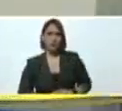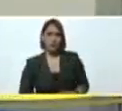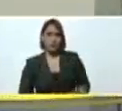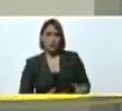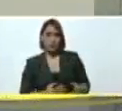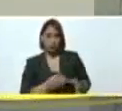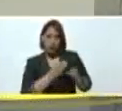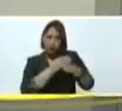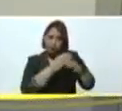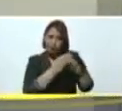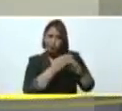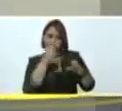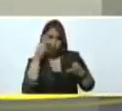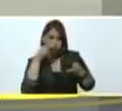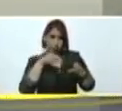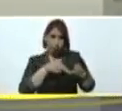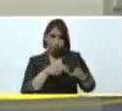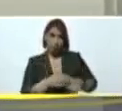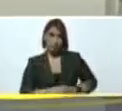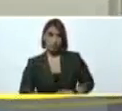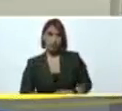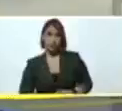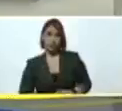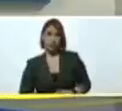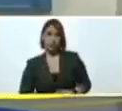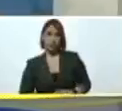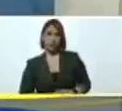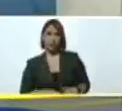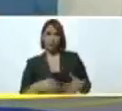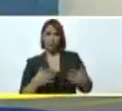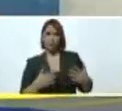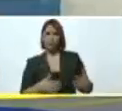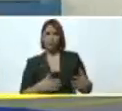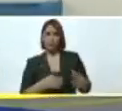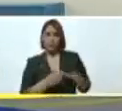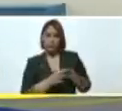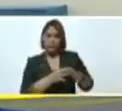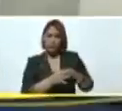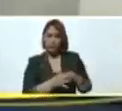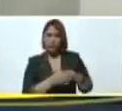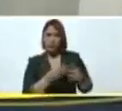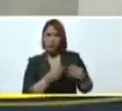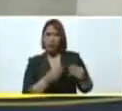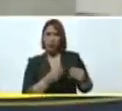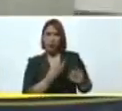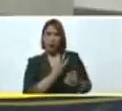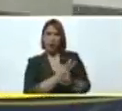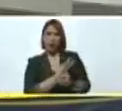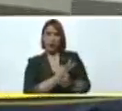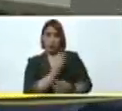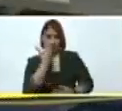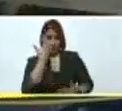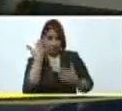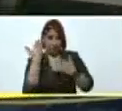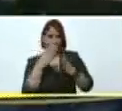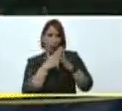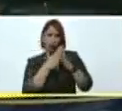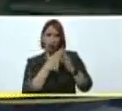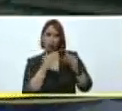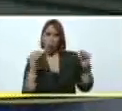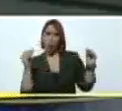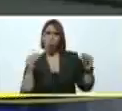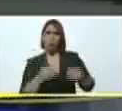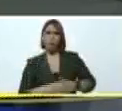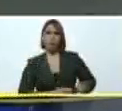y que le dan la malignidad a la célula cancerosa. Por eso usted ve aquí todo este arsenal